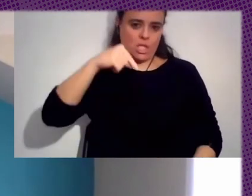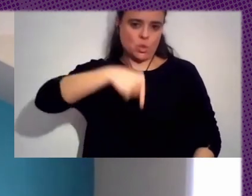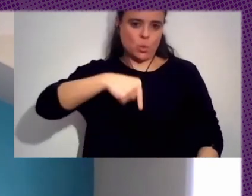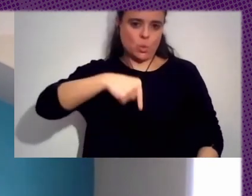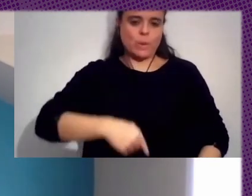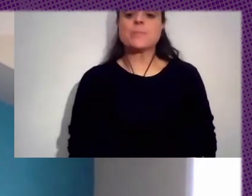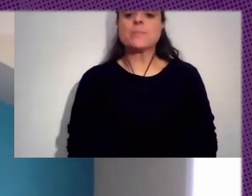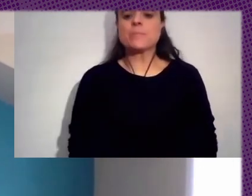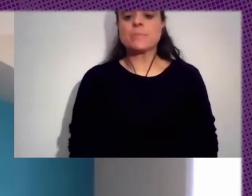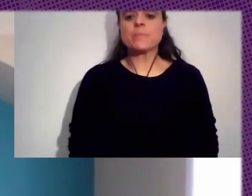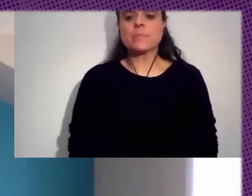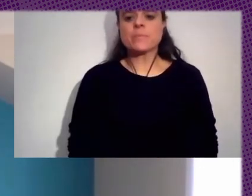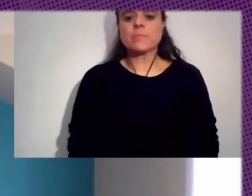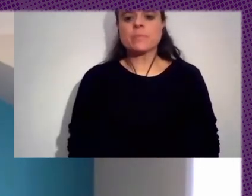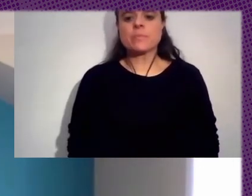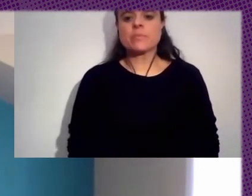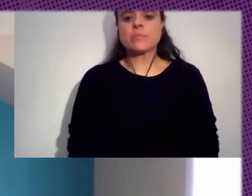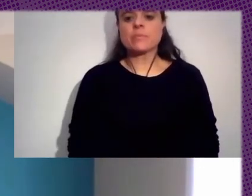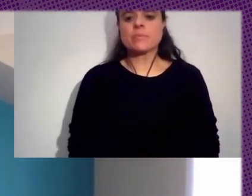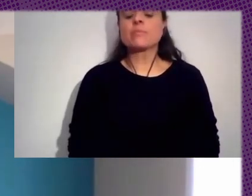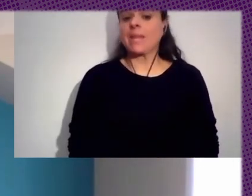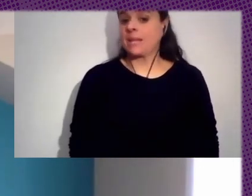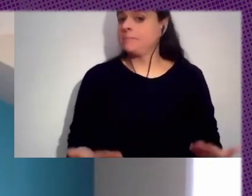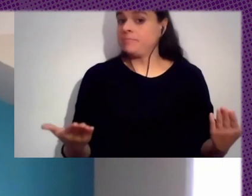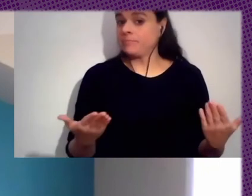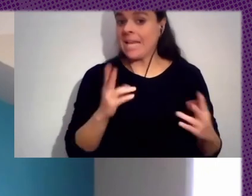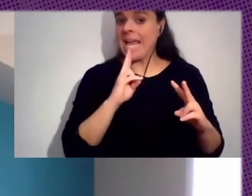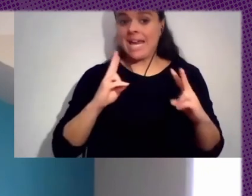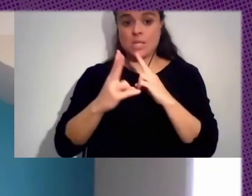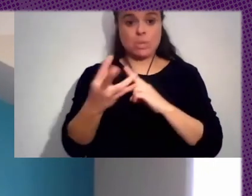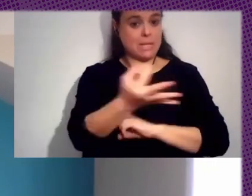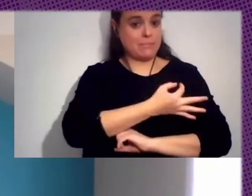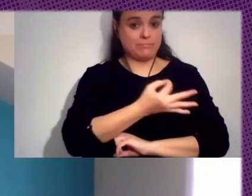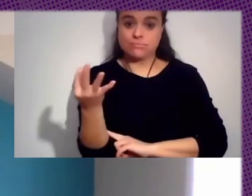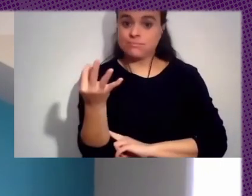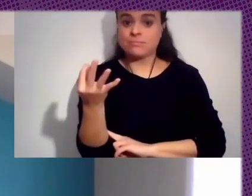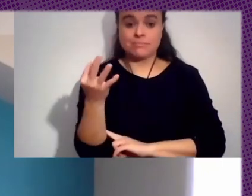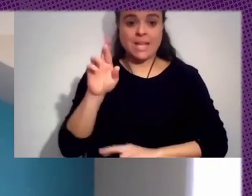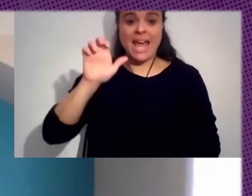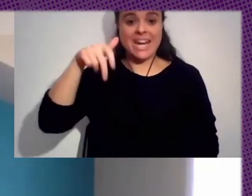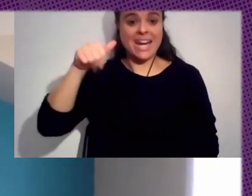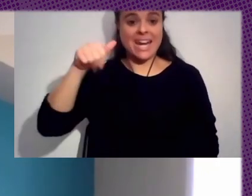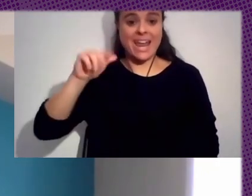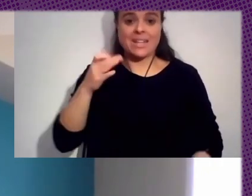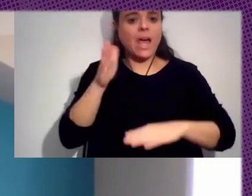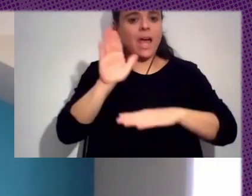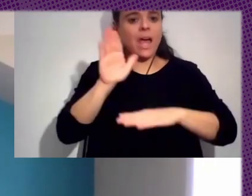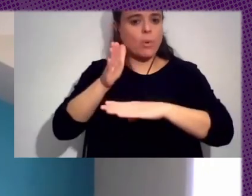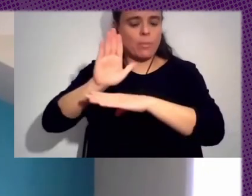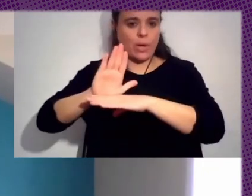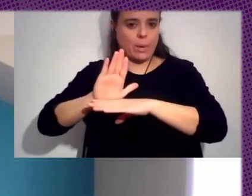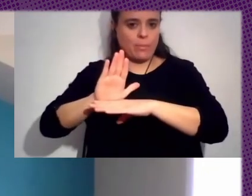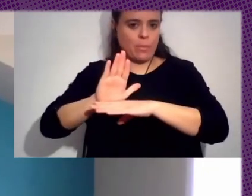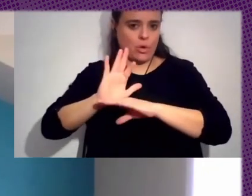Bueno Yo Solo Agregaría Esta Respuesta Excelente De Renata Nos Dio Muchos Ejemplos Muy Específicos No